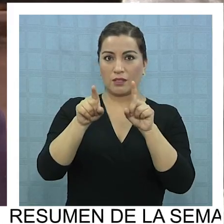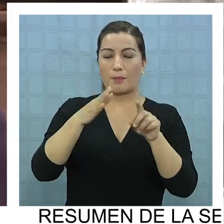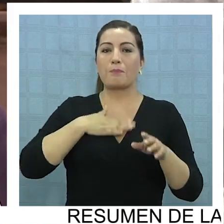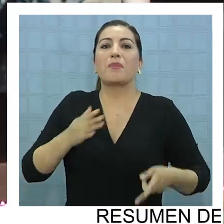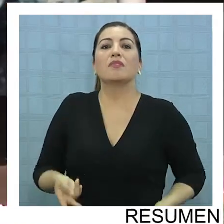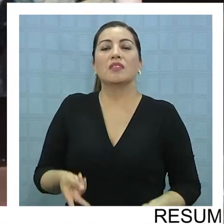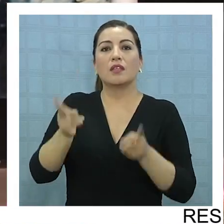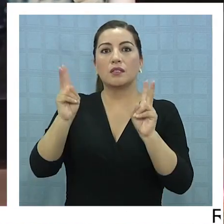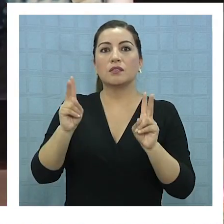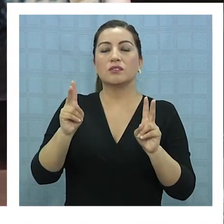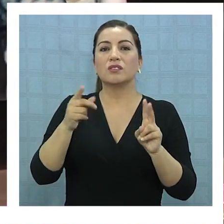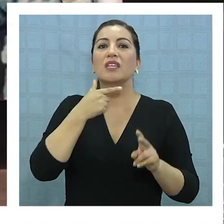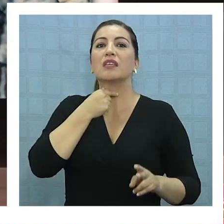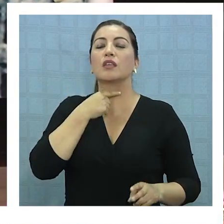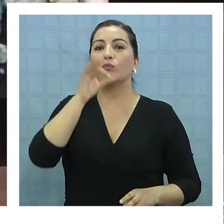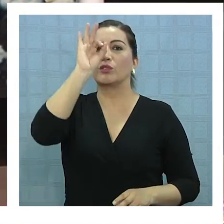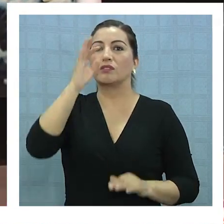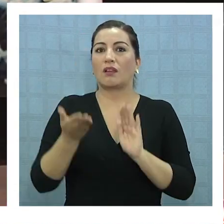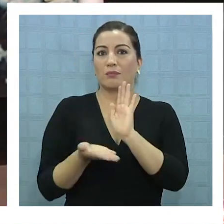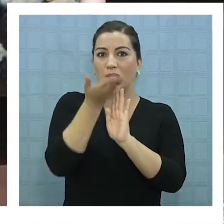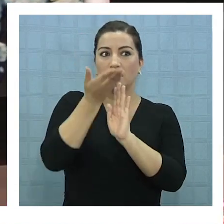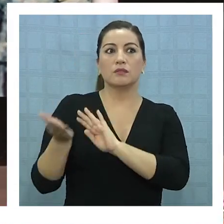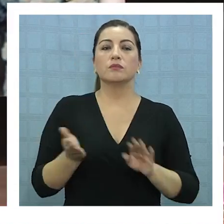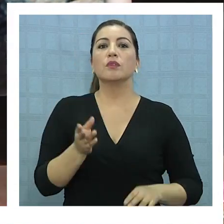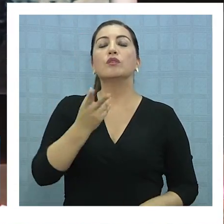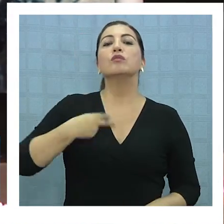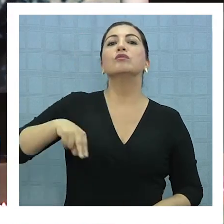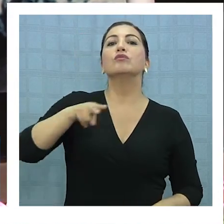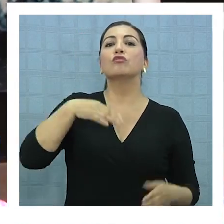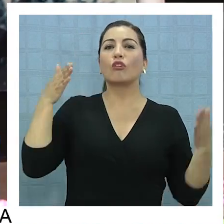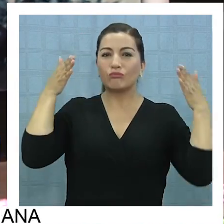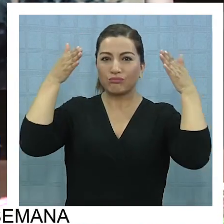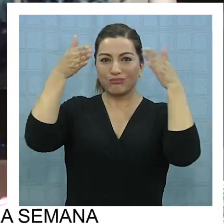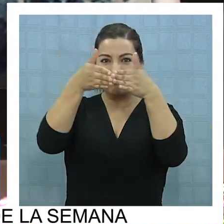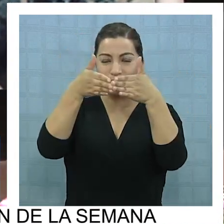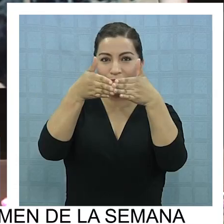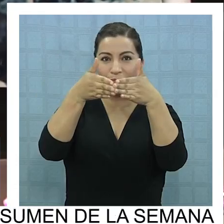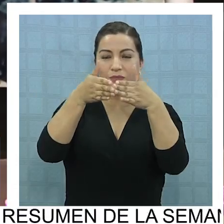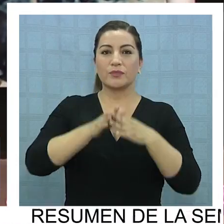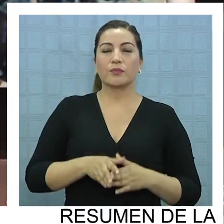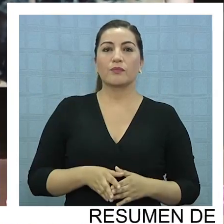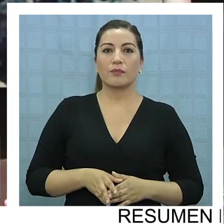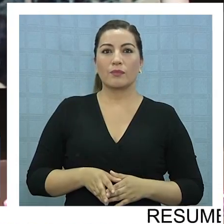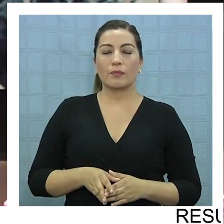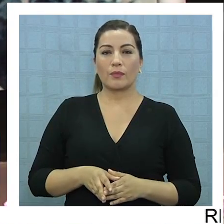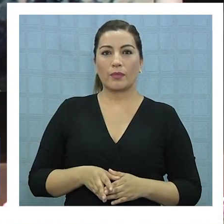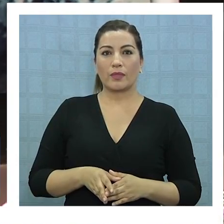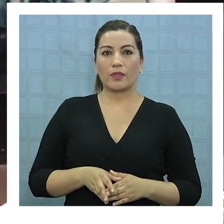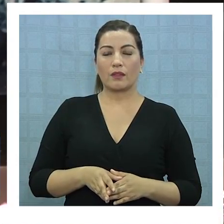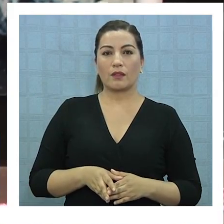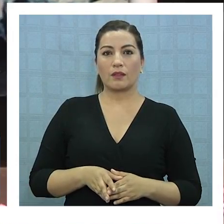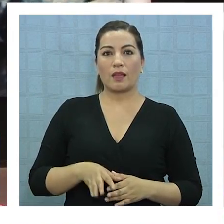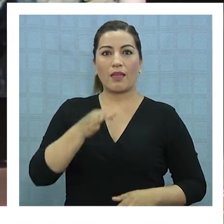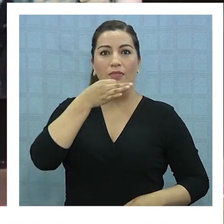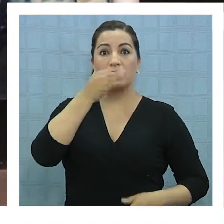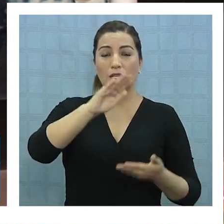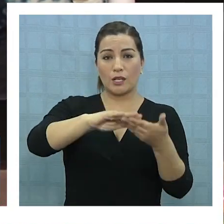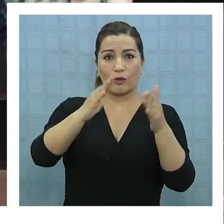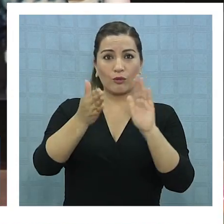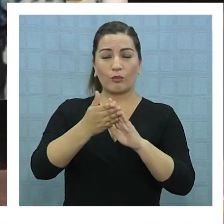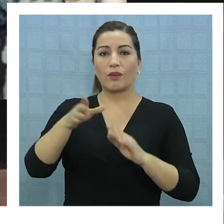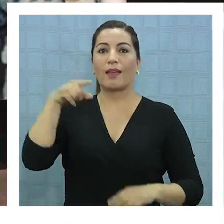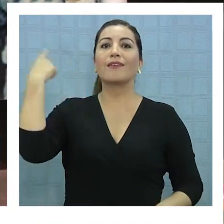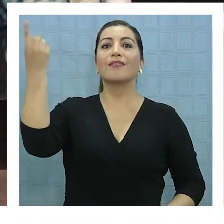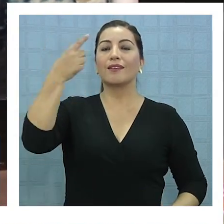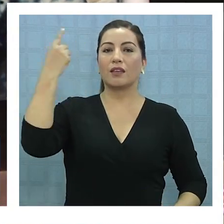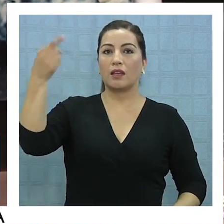reajuste digno. Estamos enfocados en decirle a la comunidad en general que esto también es un